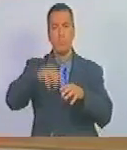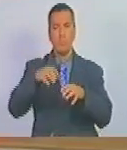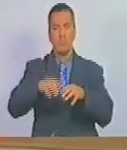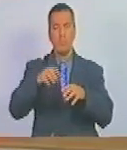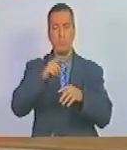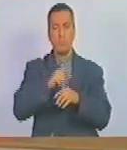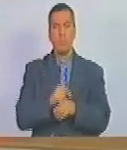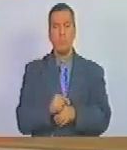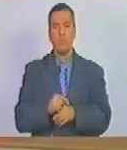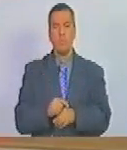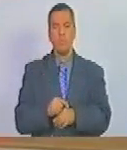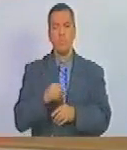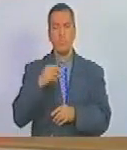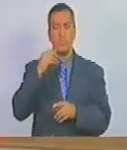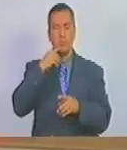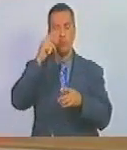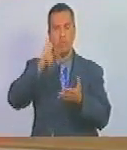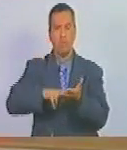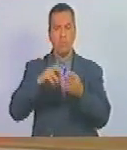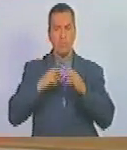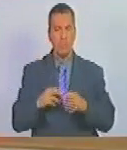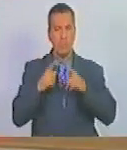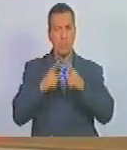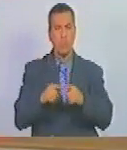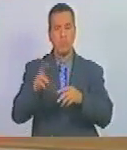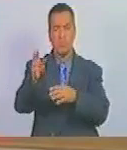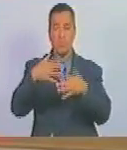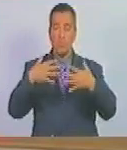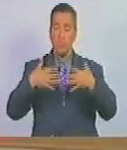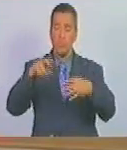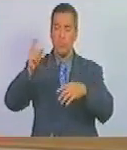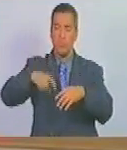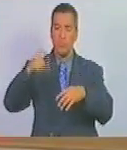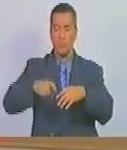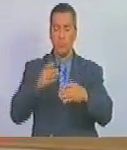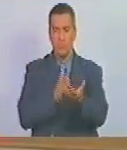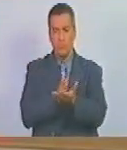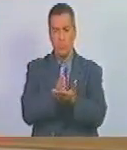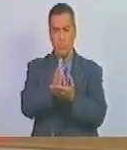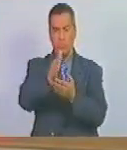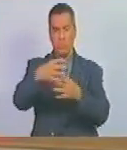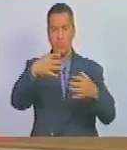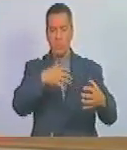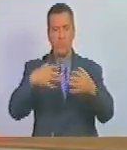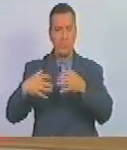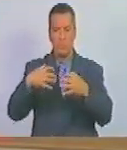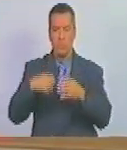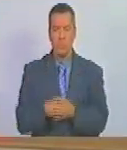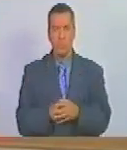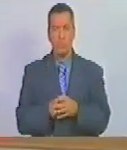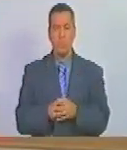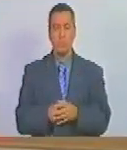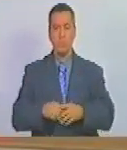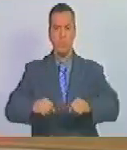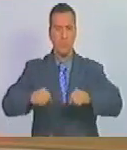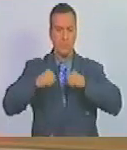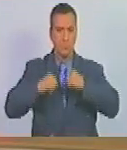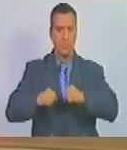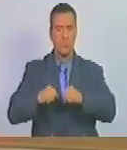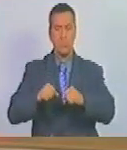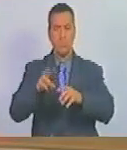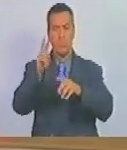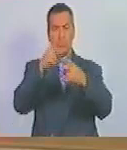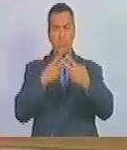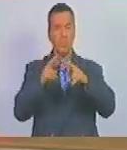palestina confirmando de esta manera la urgente necesidad de continuar la lucha por la consolidación de la